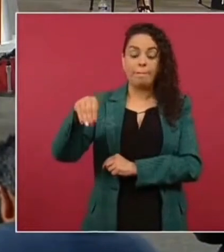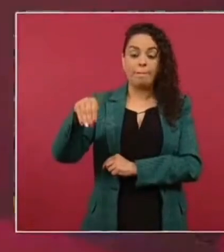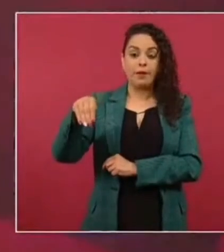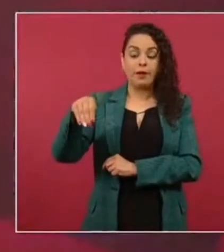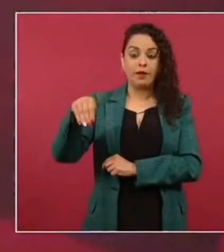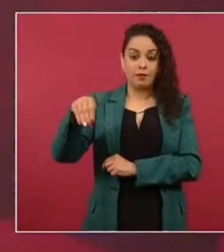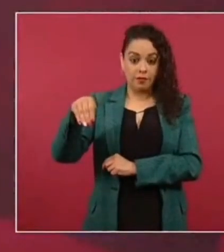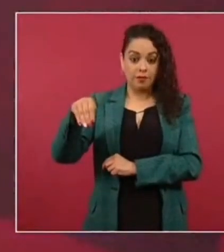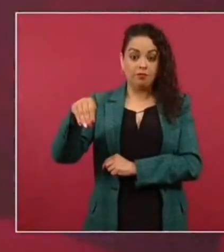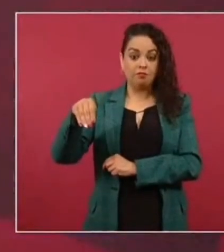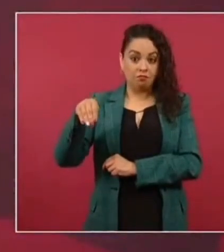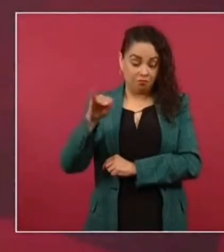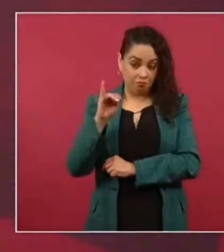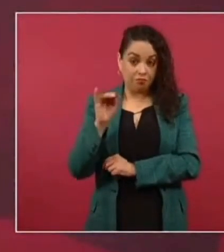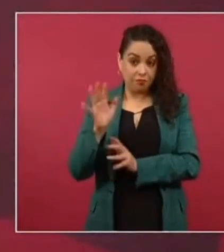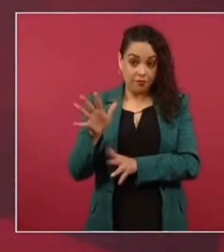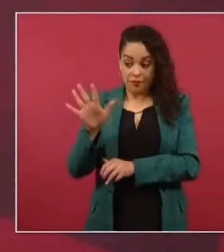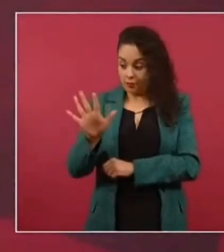pero